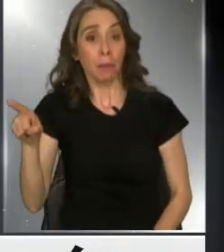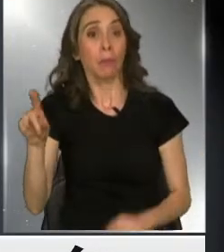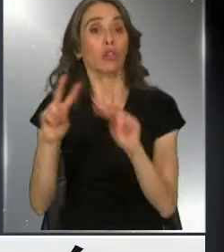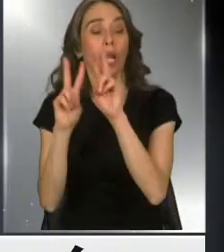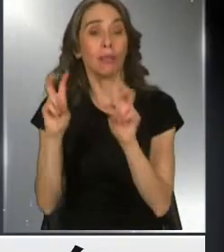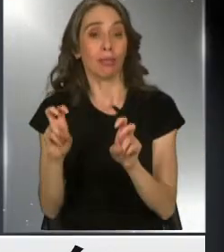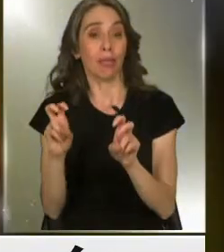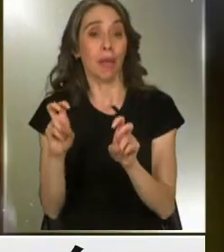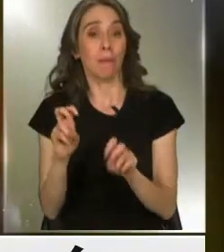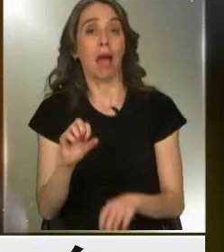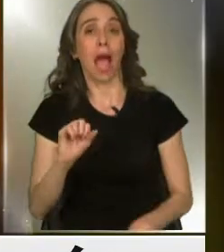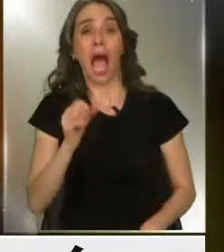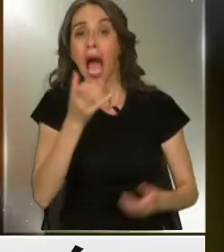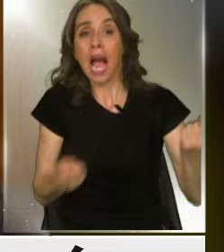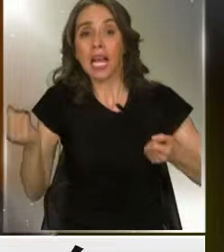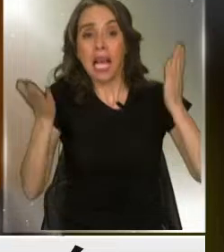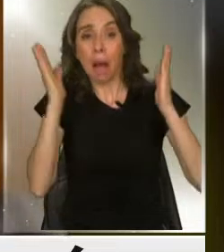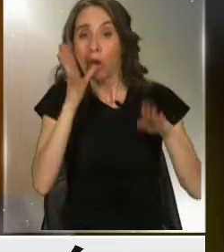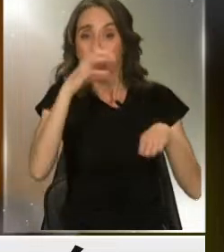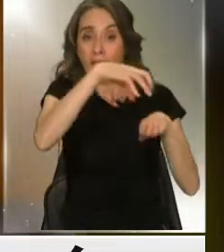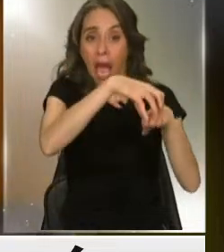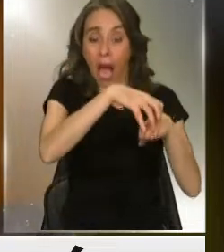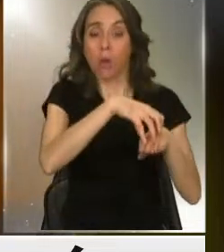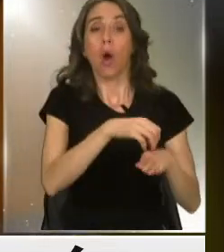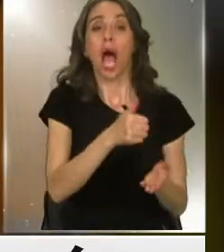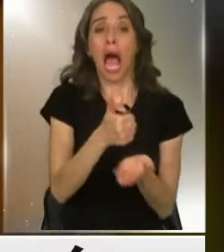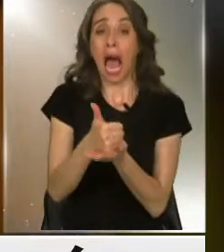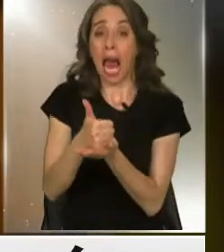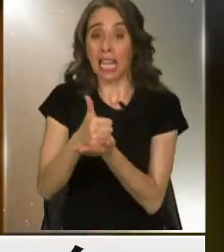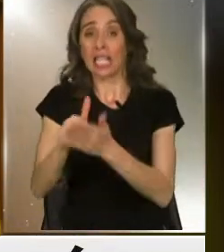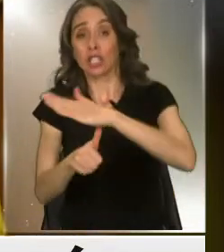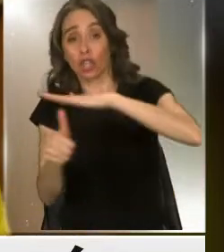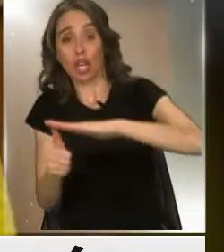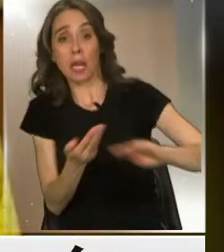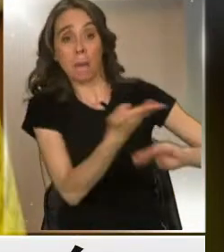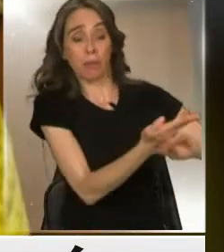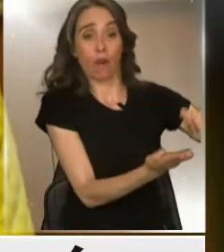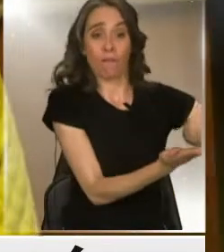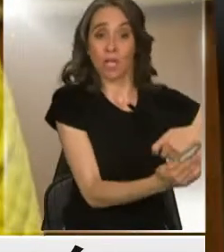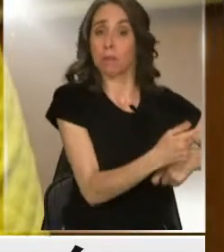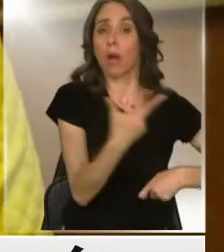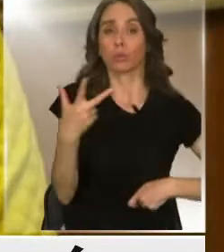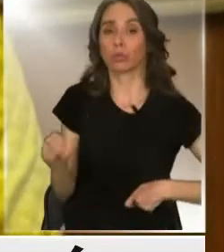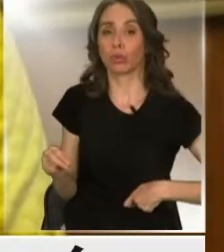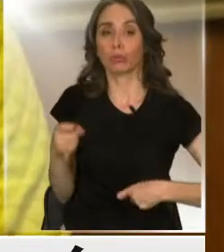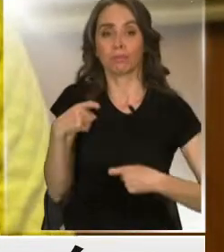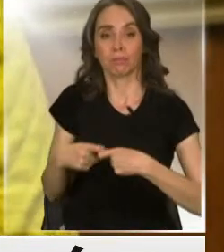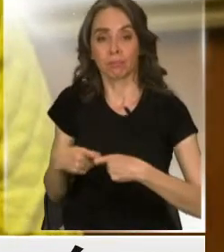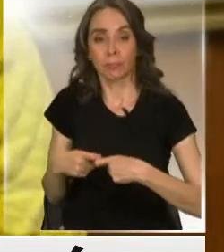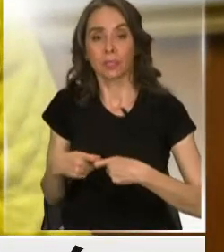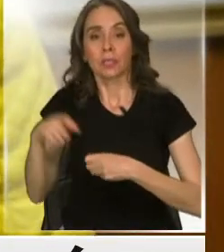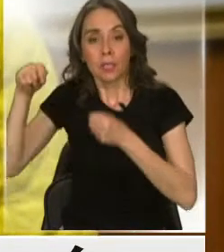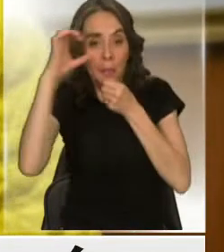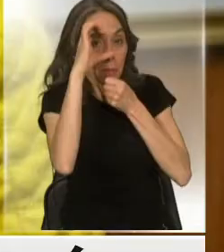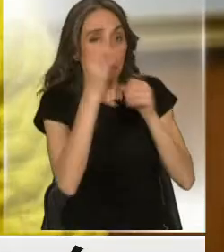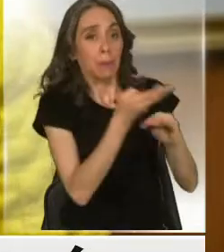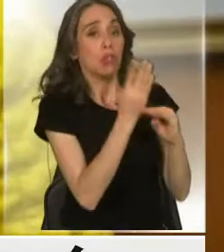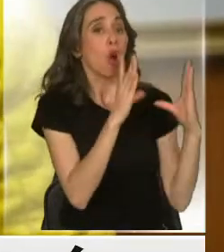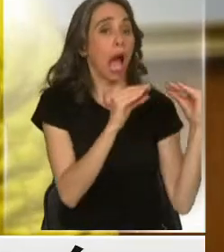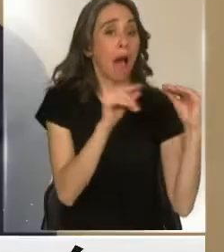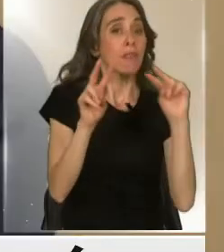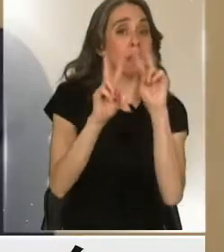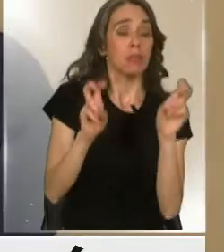este se habría negado. Solicitamos una entrevista con el Edil para abordar estos temas, pero se nos fue negada.